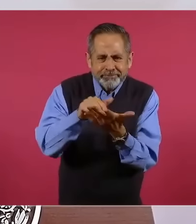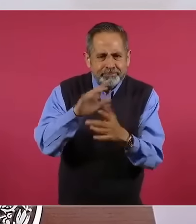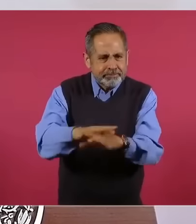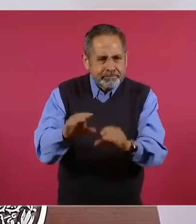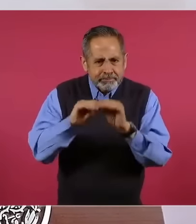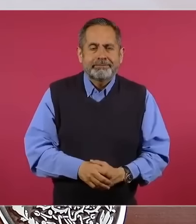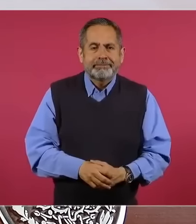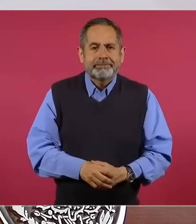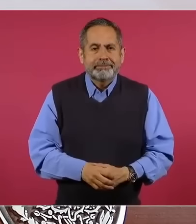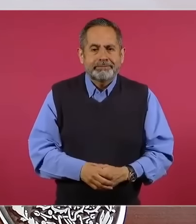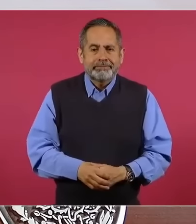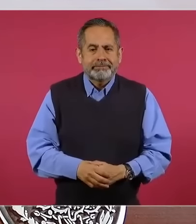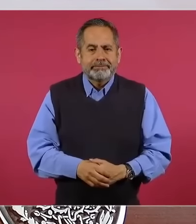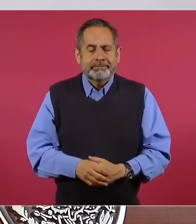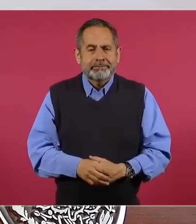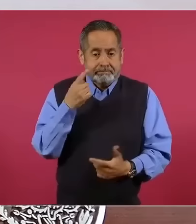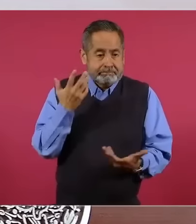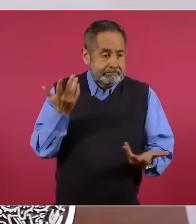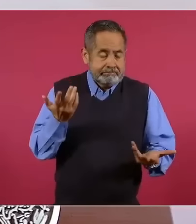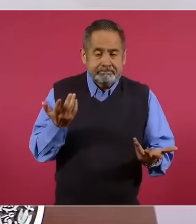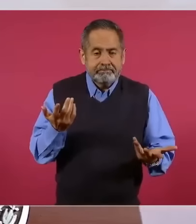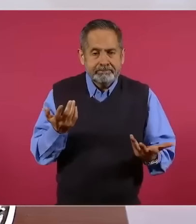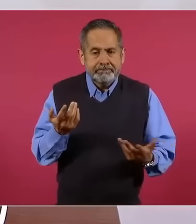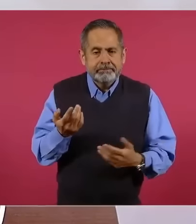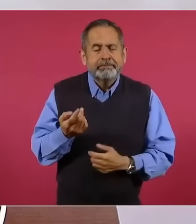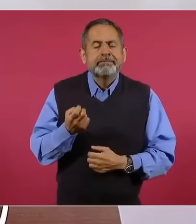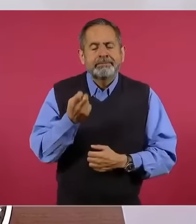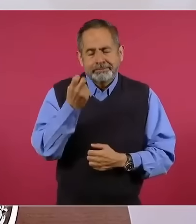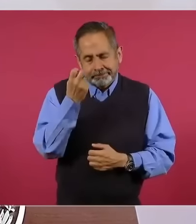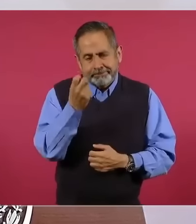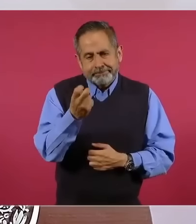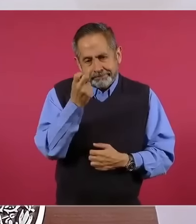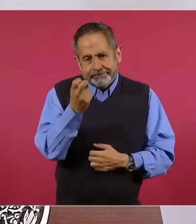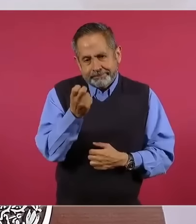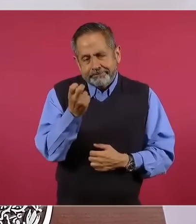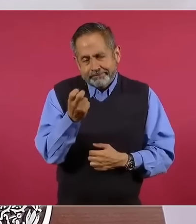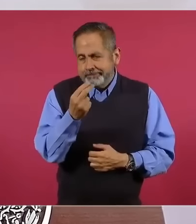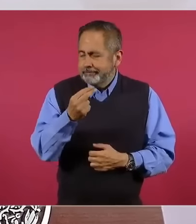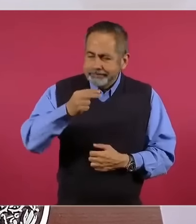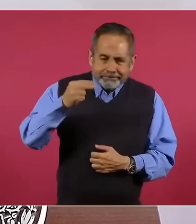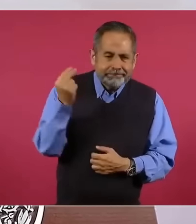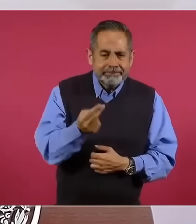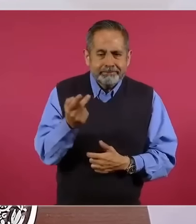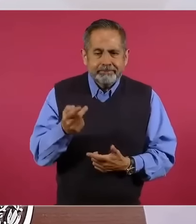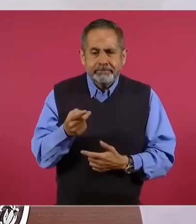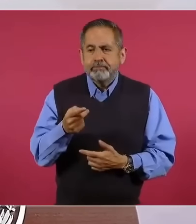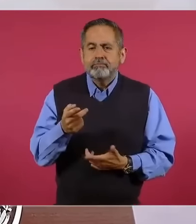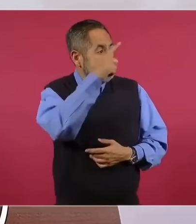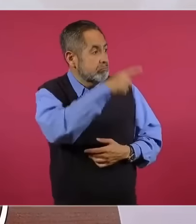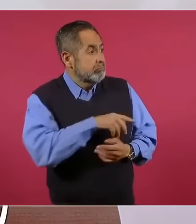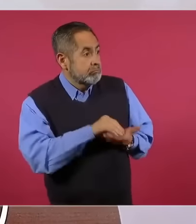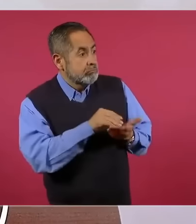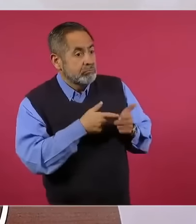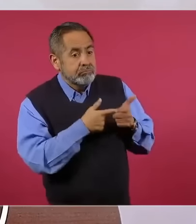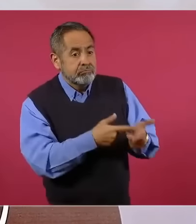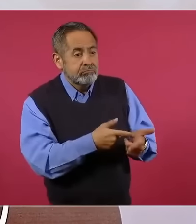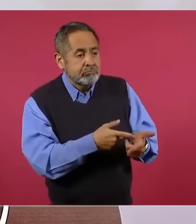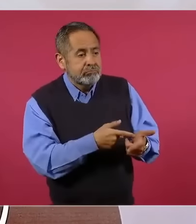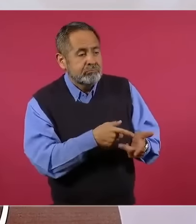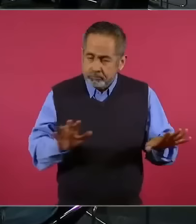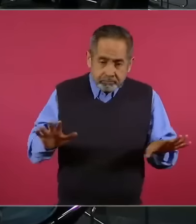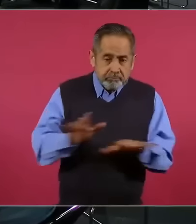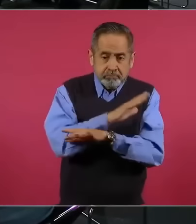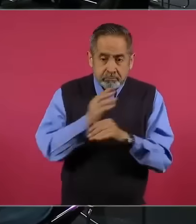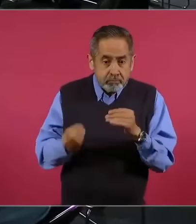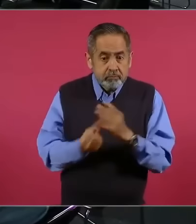Estado de Derecho, para que de esa manera no se proteja más que al pueblo